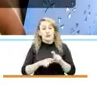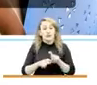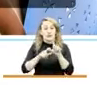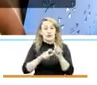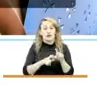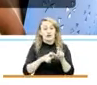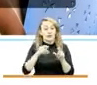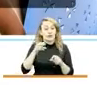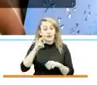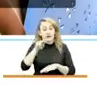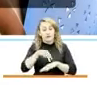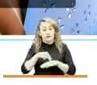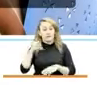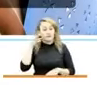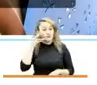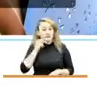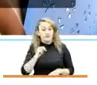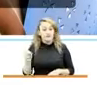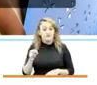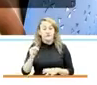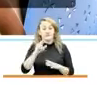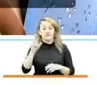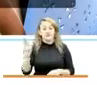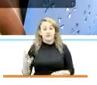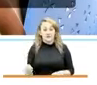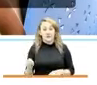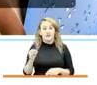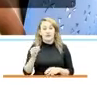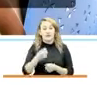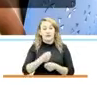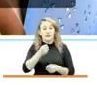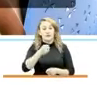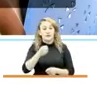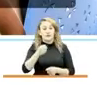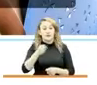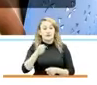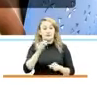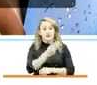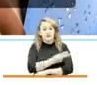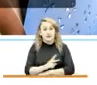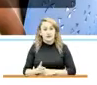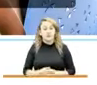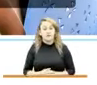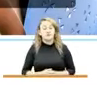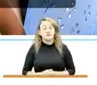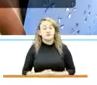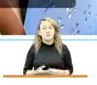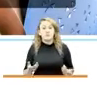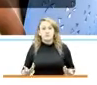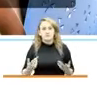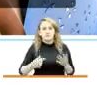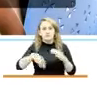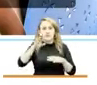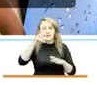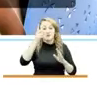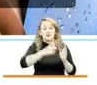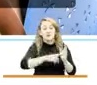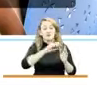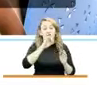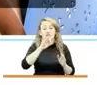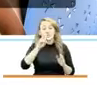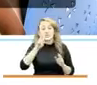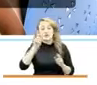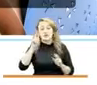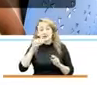de Santander, Rizaralda, Baupets y Bichada. En el 2020 atendimos a más de 1.327 niños y